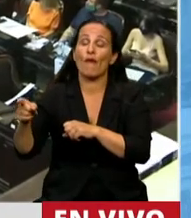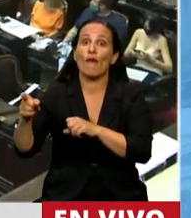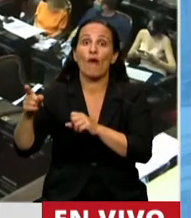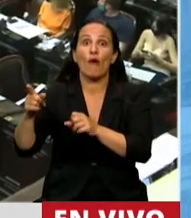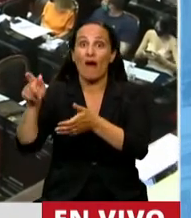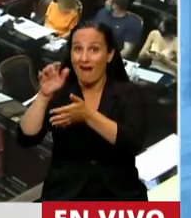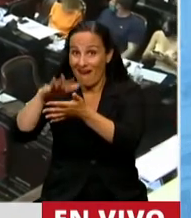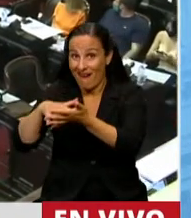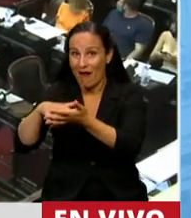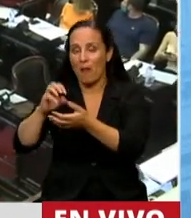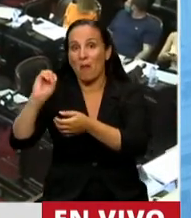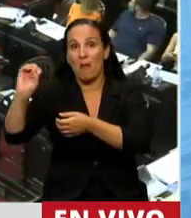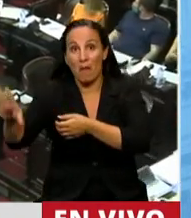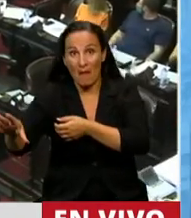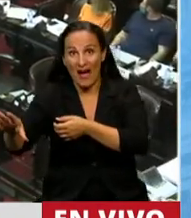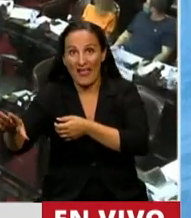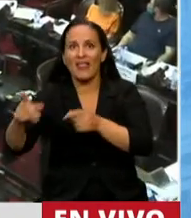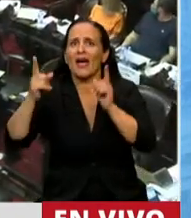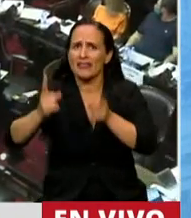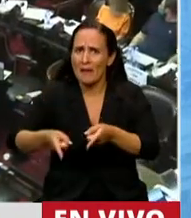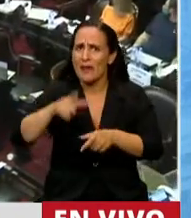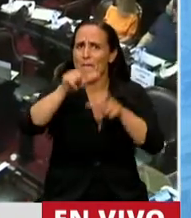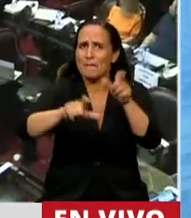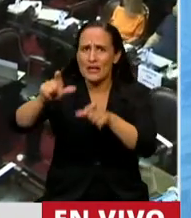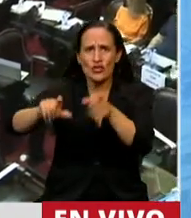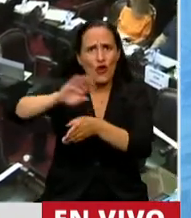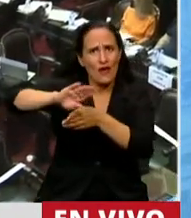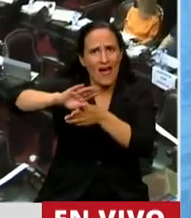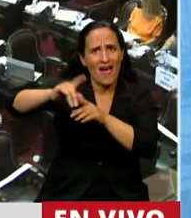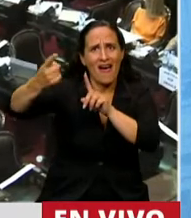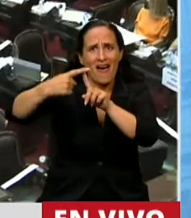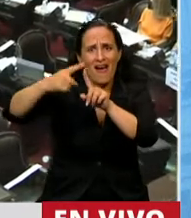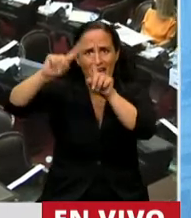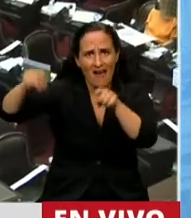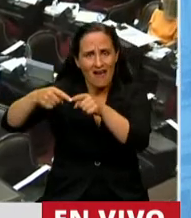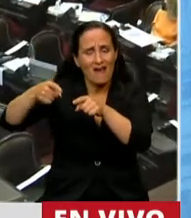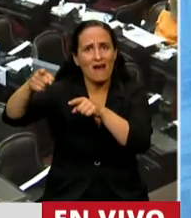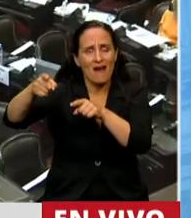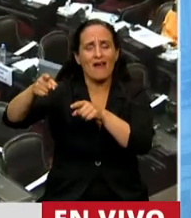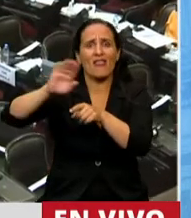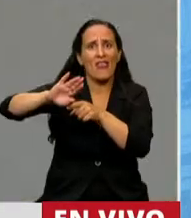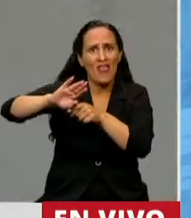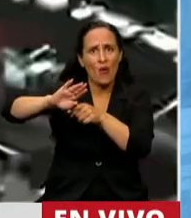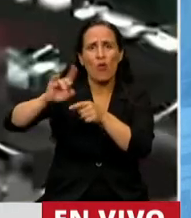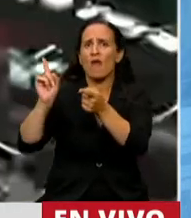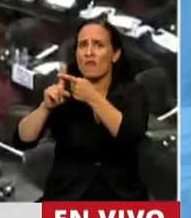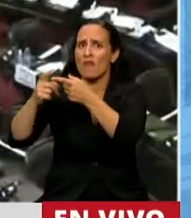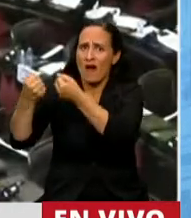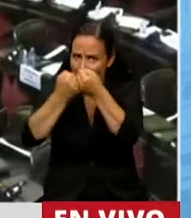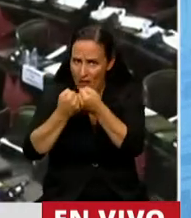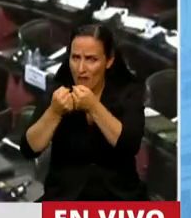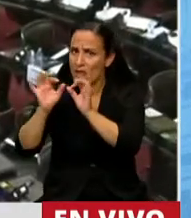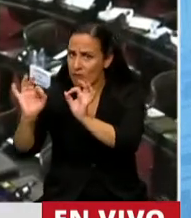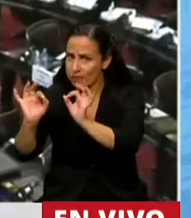reestructuración alcanzado con los tenedores de títulos públicos emitidos bajo legislación extranjera, se diseñó la